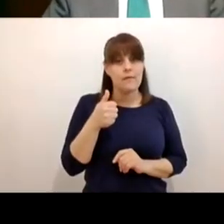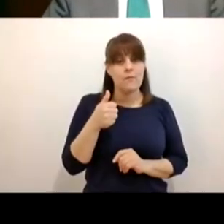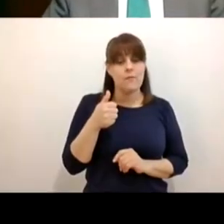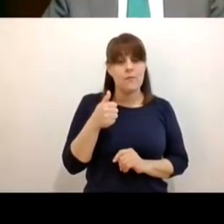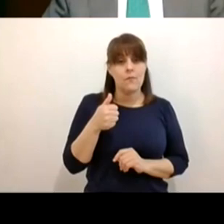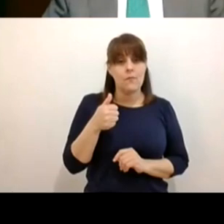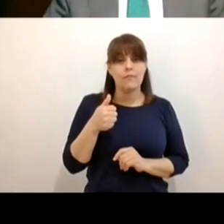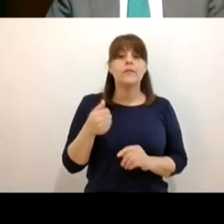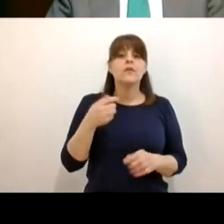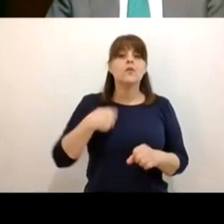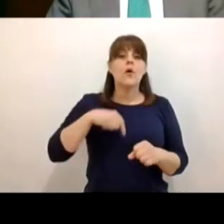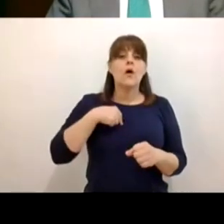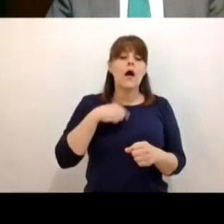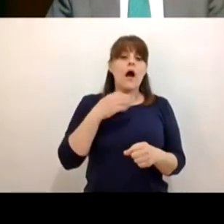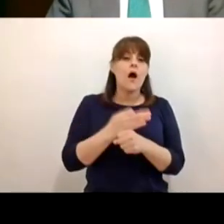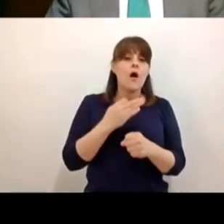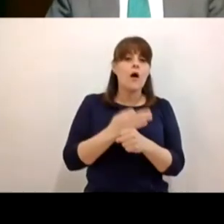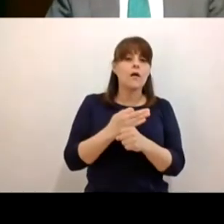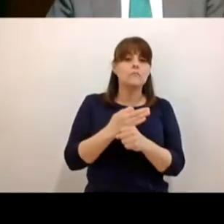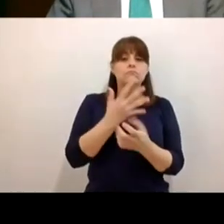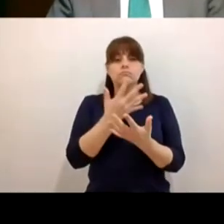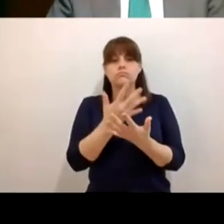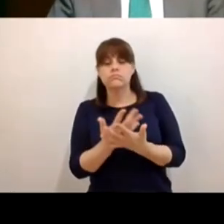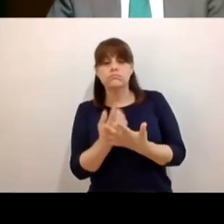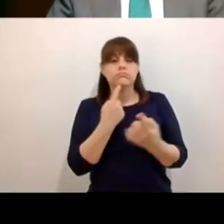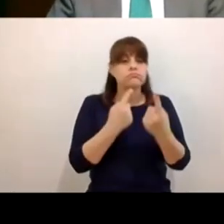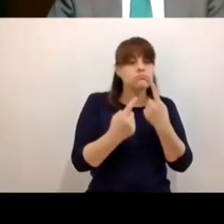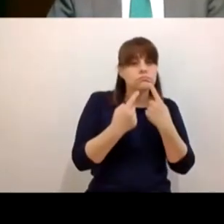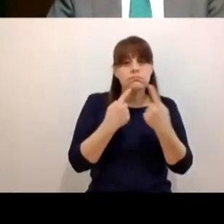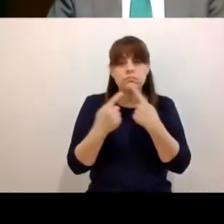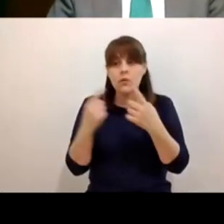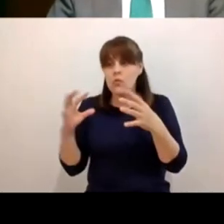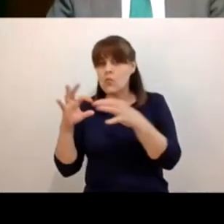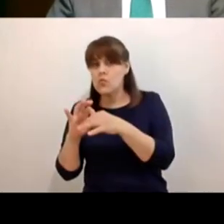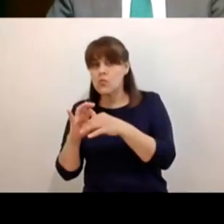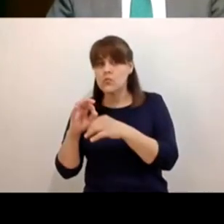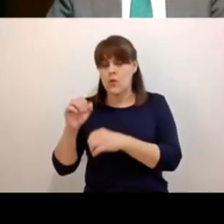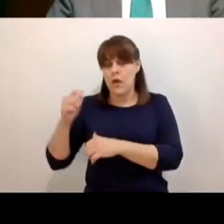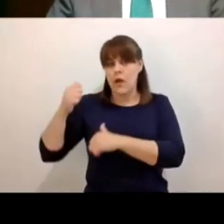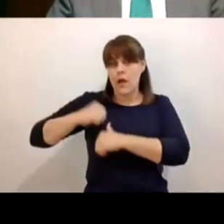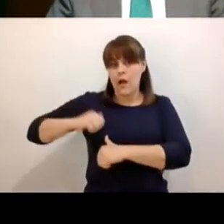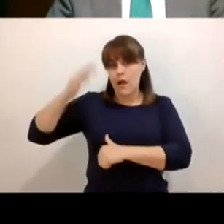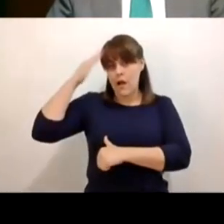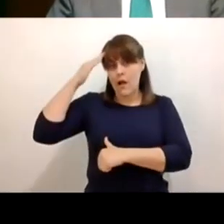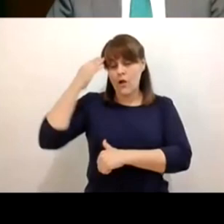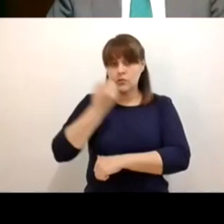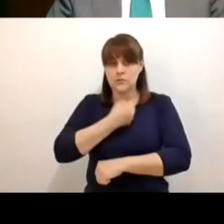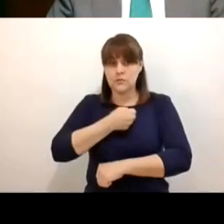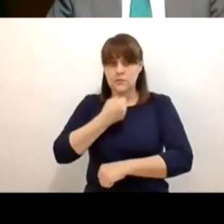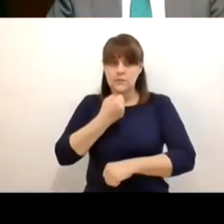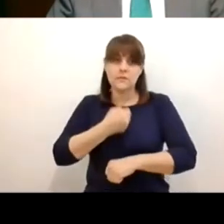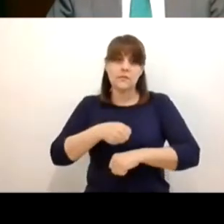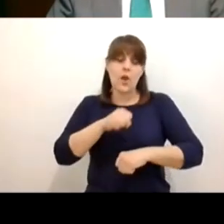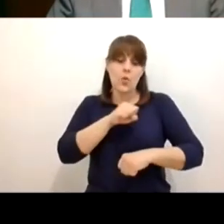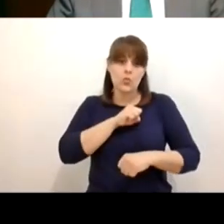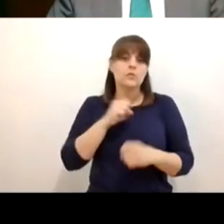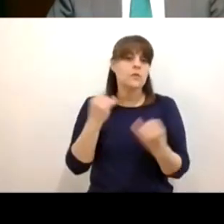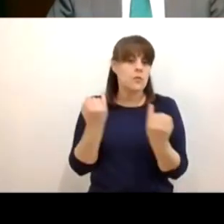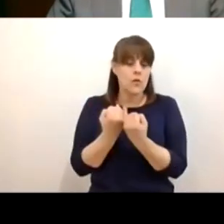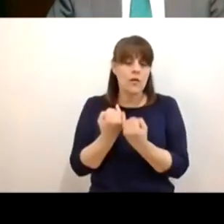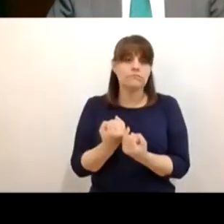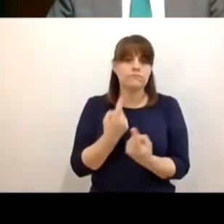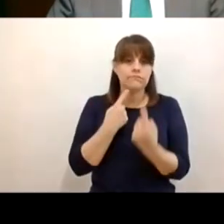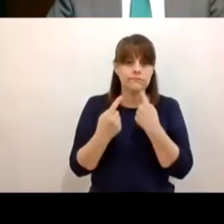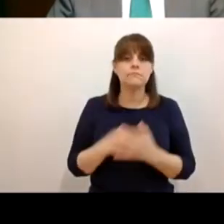escolar en coordinación con las autoridades sanitarias otra pregunta que también se repite mucho y que me imagino va a